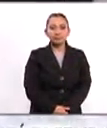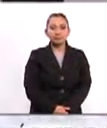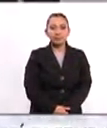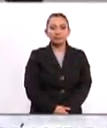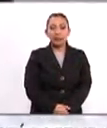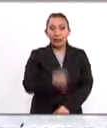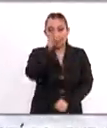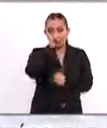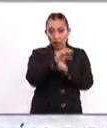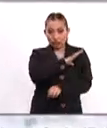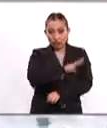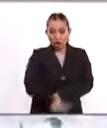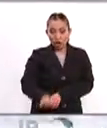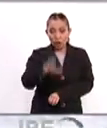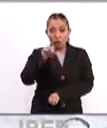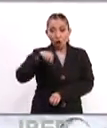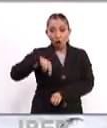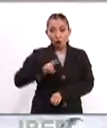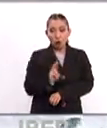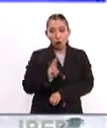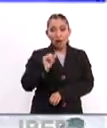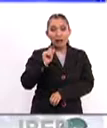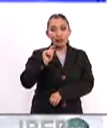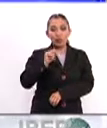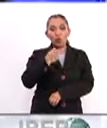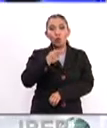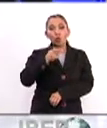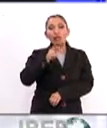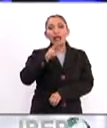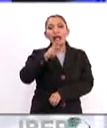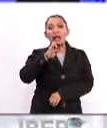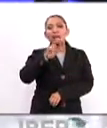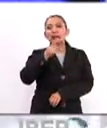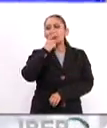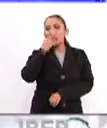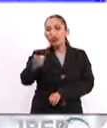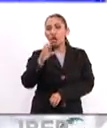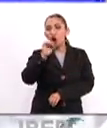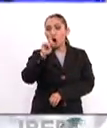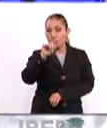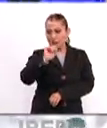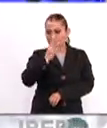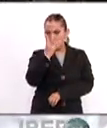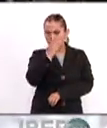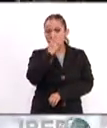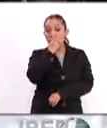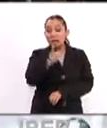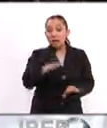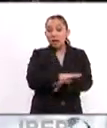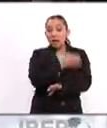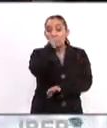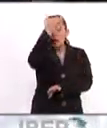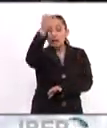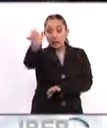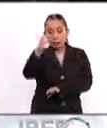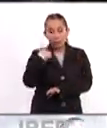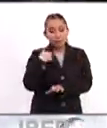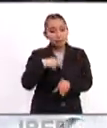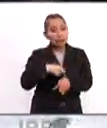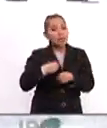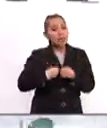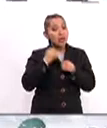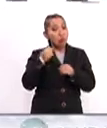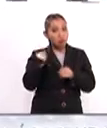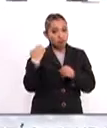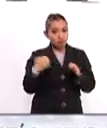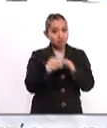El secretario general de las Naciones Unidas, Antonio Guterres, asegura en la COP24 que el cambio climático es cuestión de